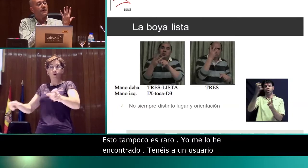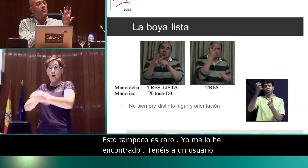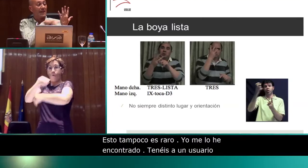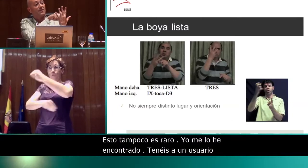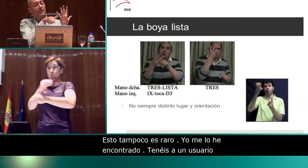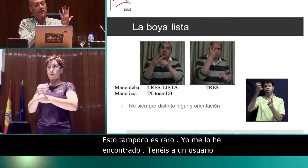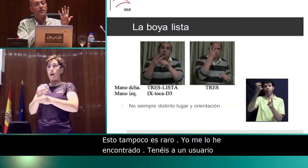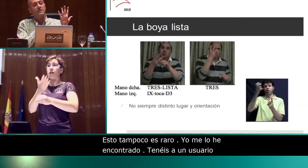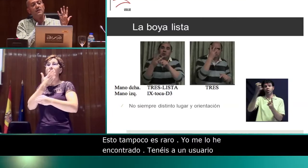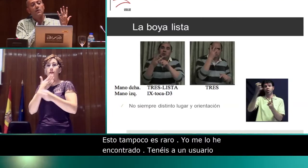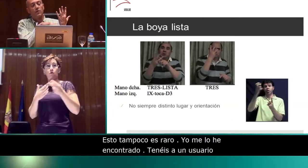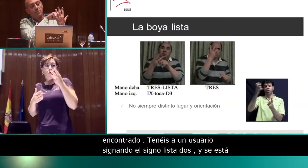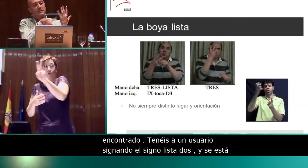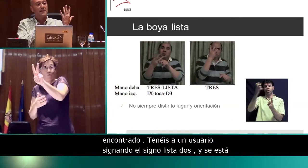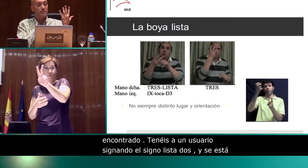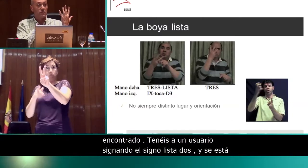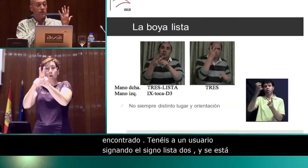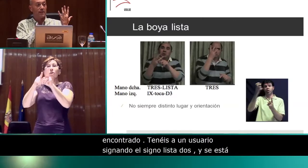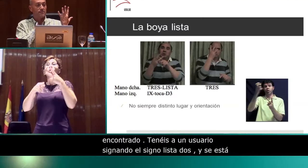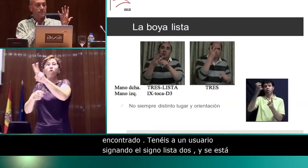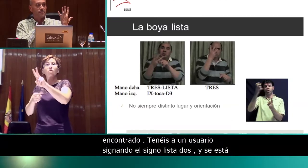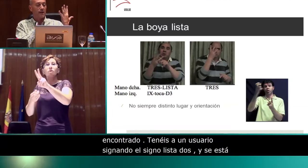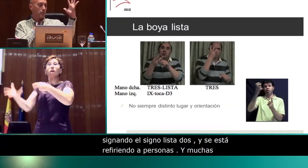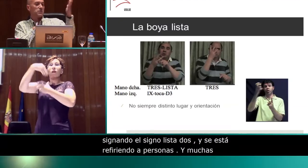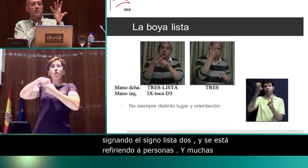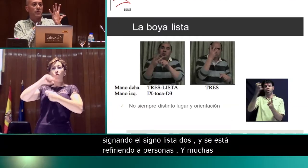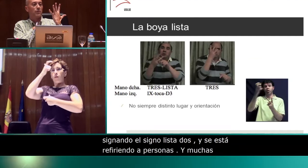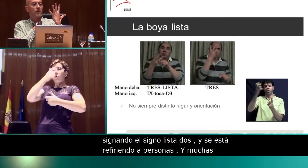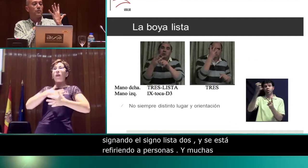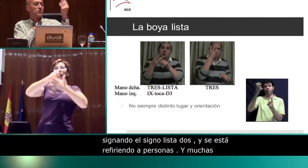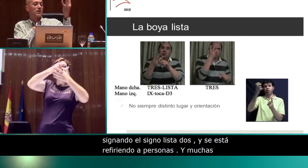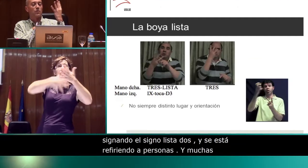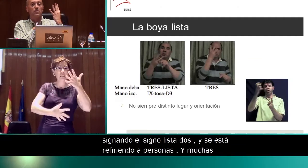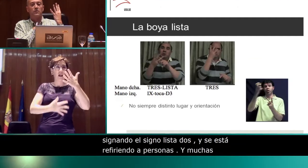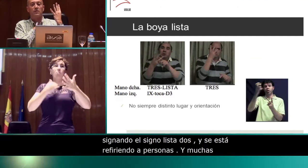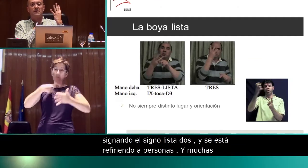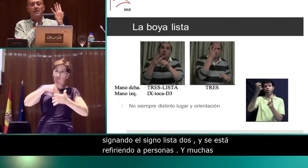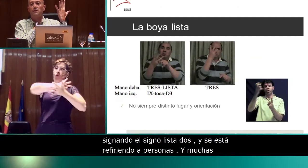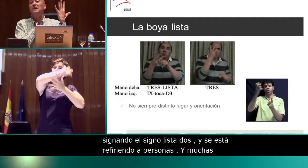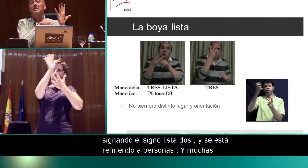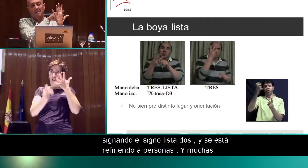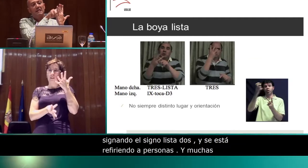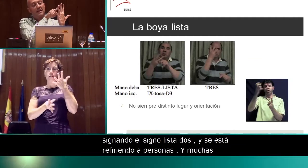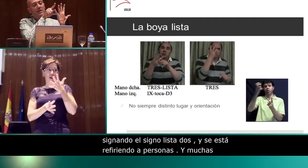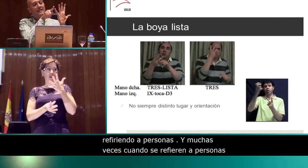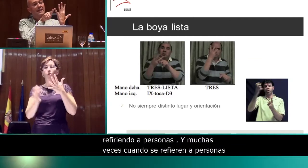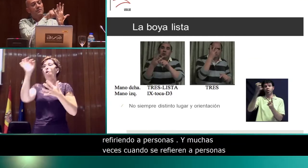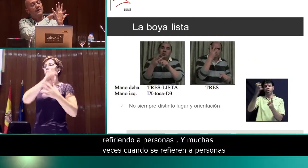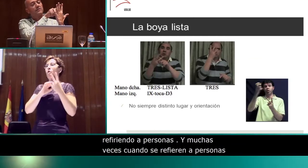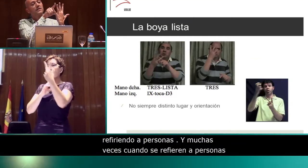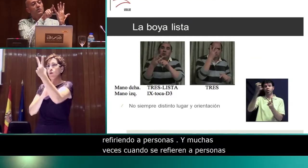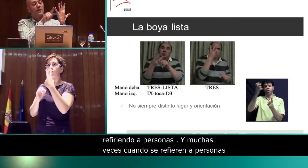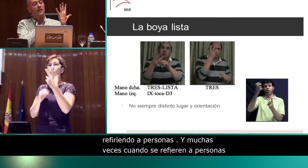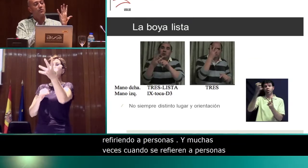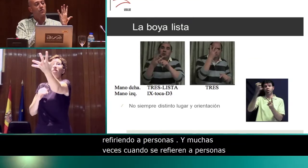los clasificadores cuando representan a personas. ¿Vale? Podemos hacer, por ejemplo, cinco personas o cuatro personas vienen hacia mí y en la boyalista también